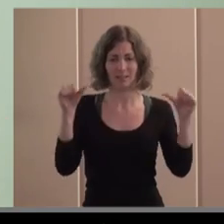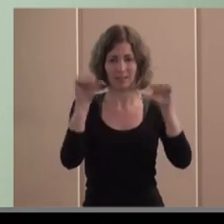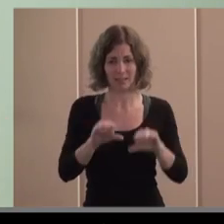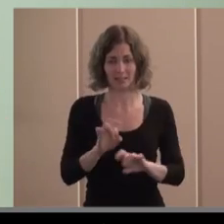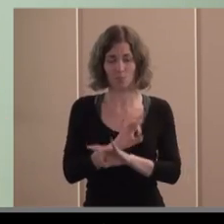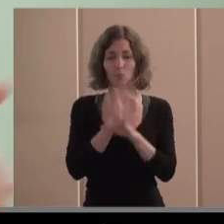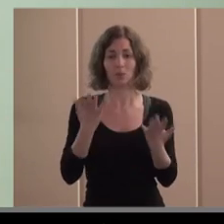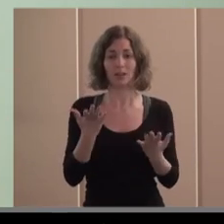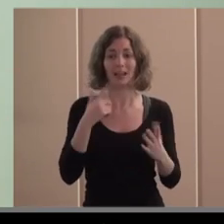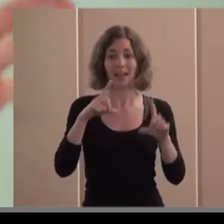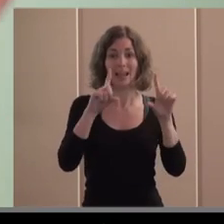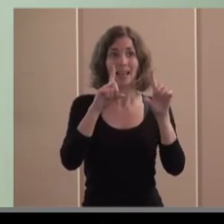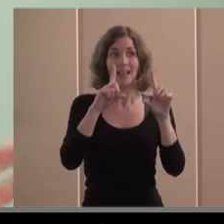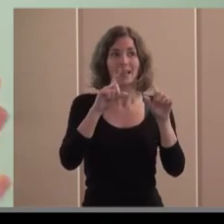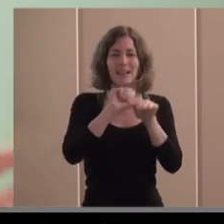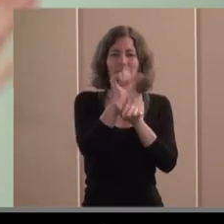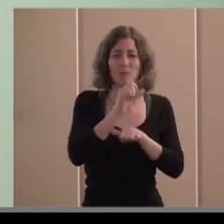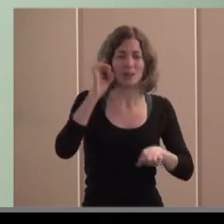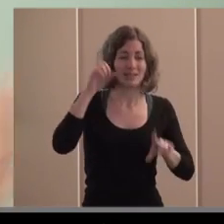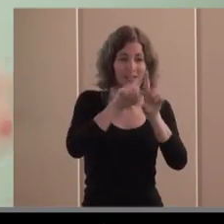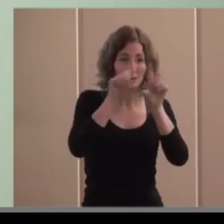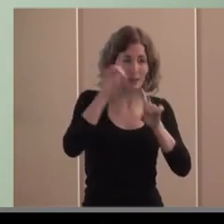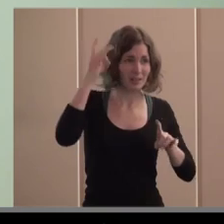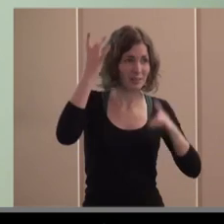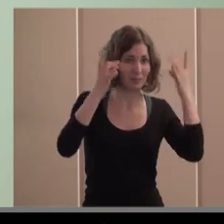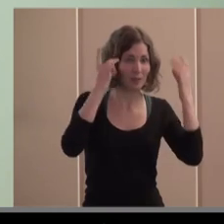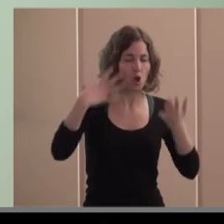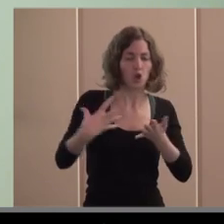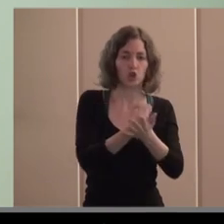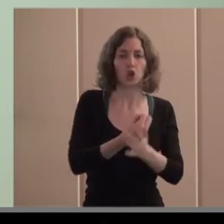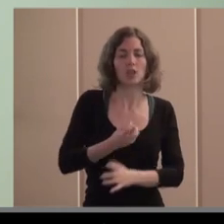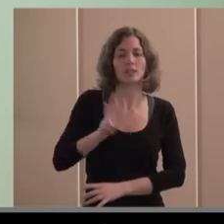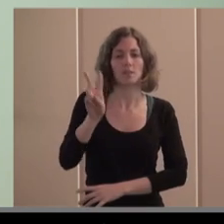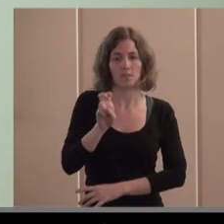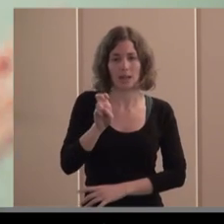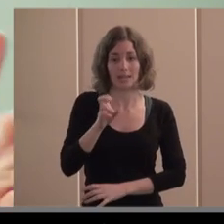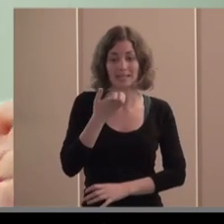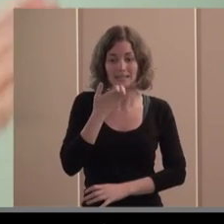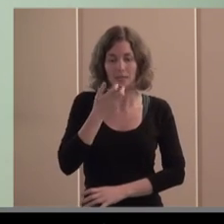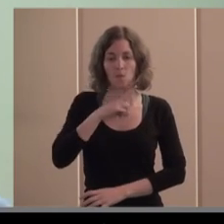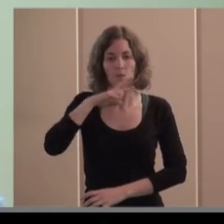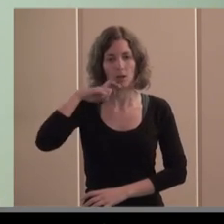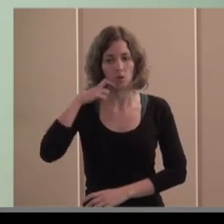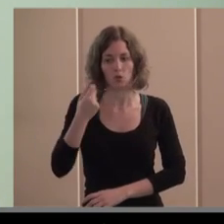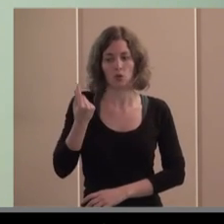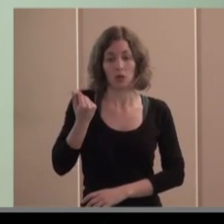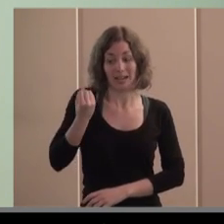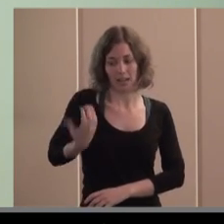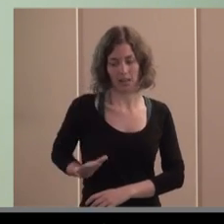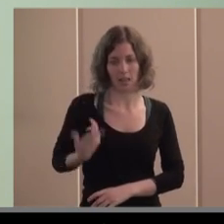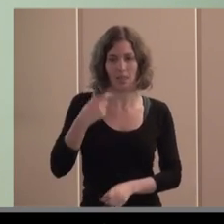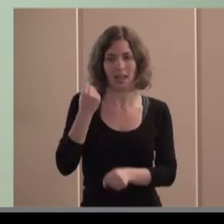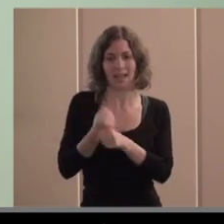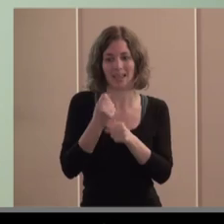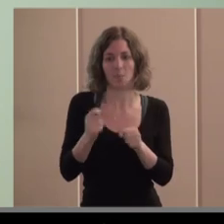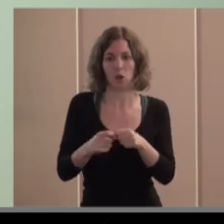toda forma de emprender es válida siempre y cuando genere valor genere riqueza genere empleo y ahí es donde nosotros nos